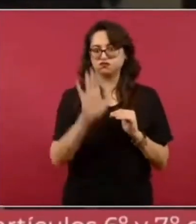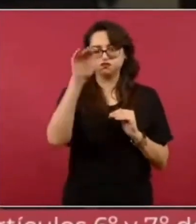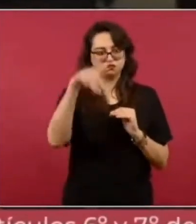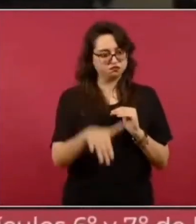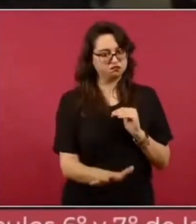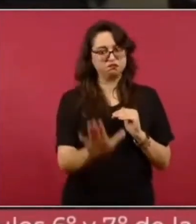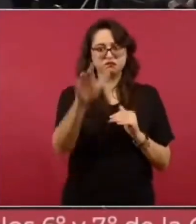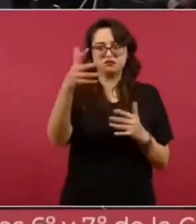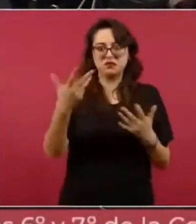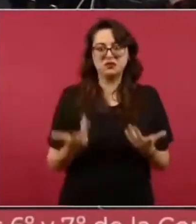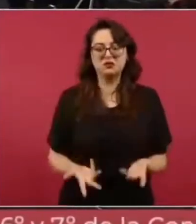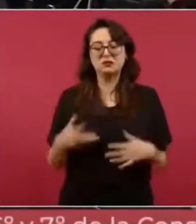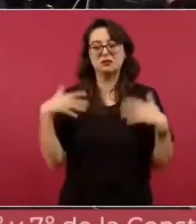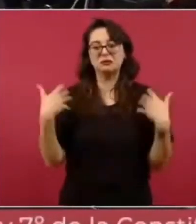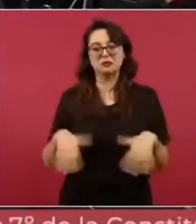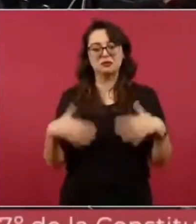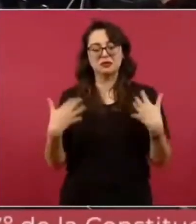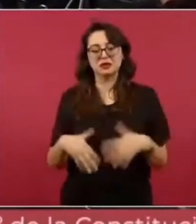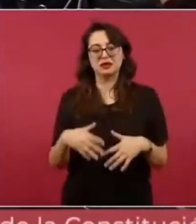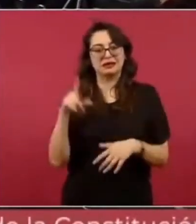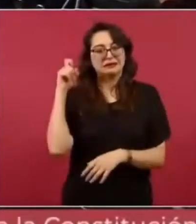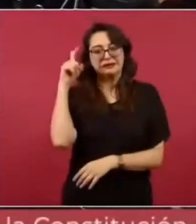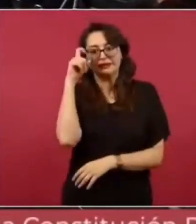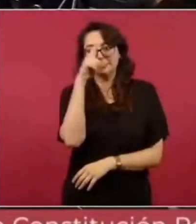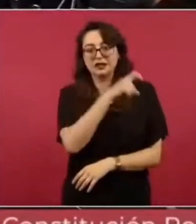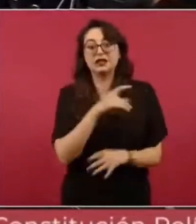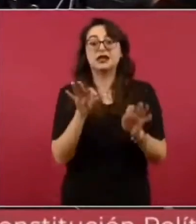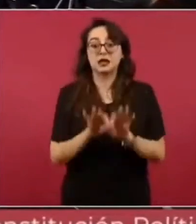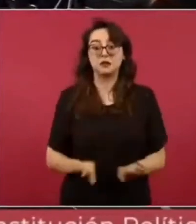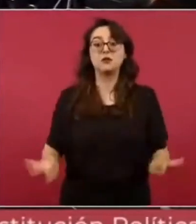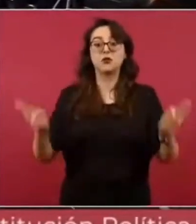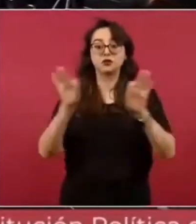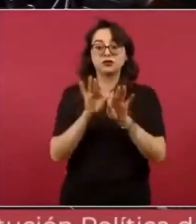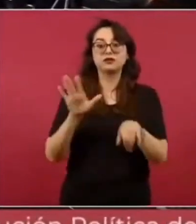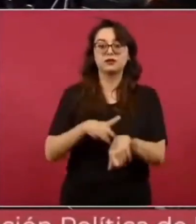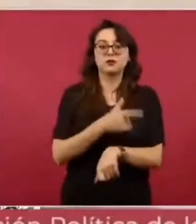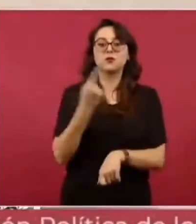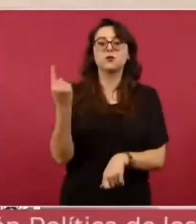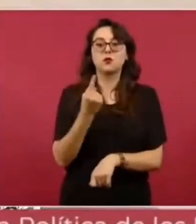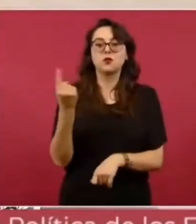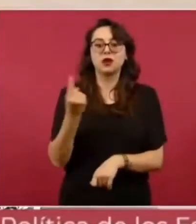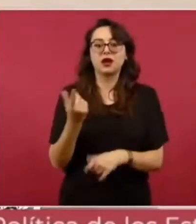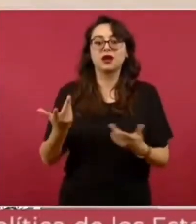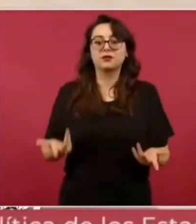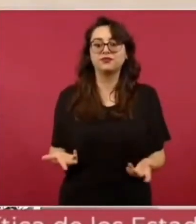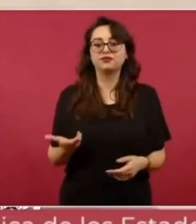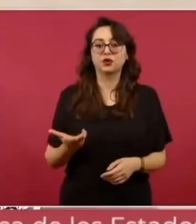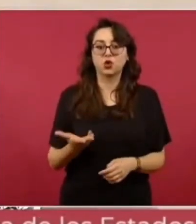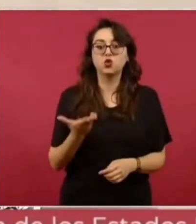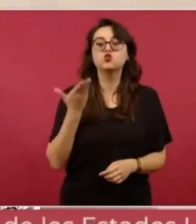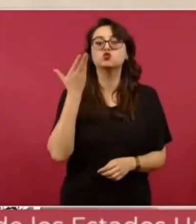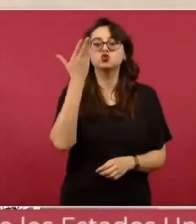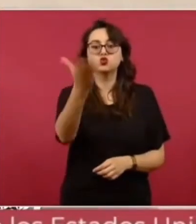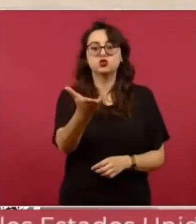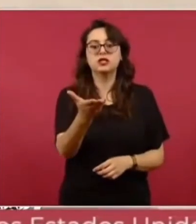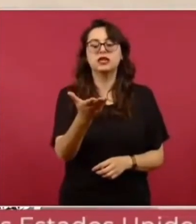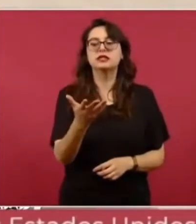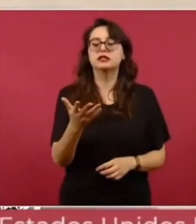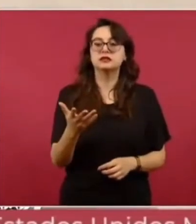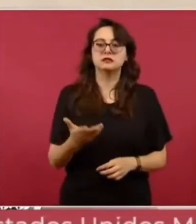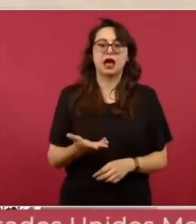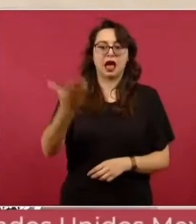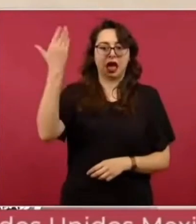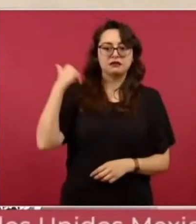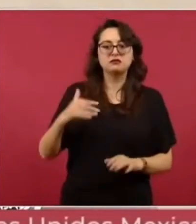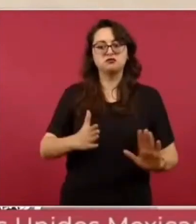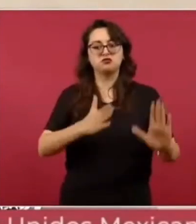porque en sus promesas de campaña, usted no prometió resolver un problema en 15 minutos, ¿no? Como